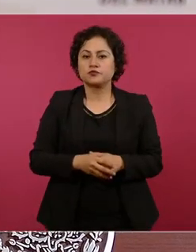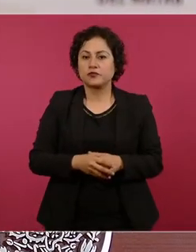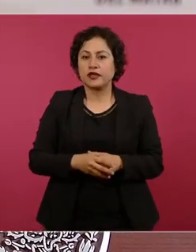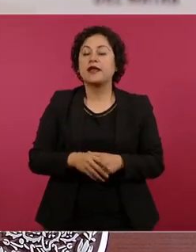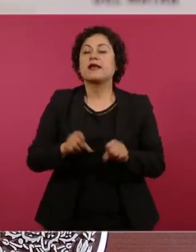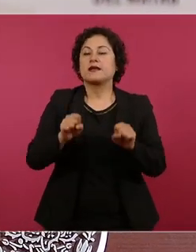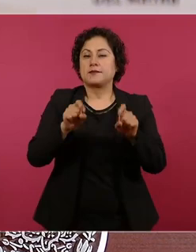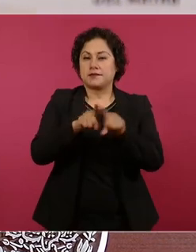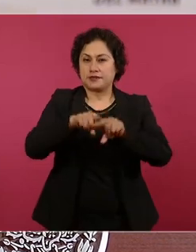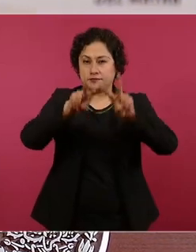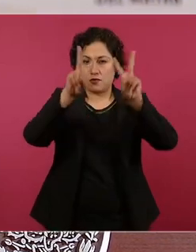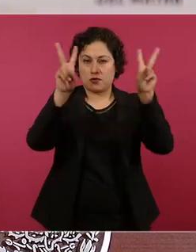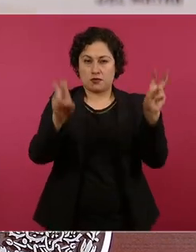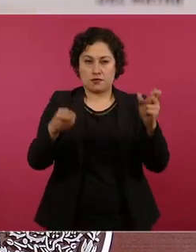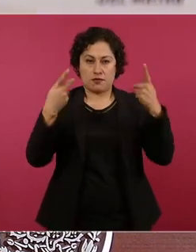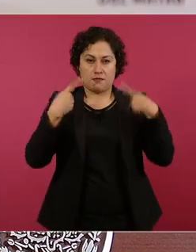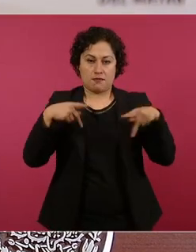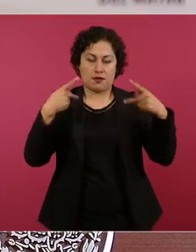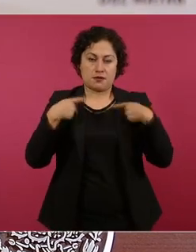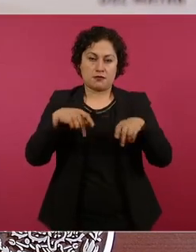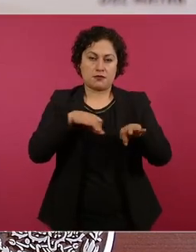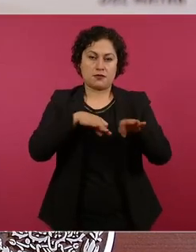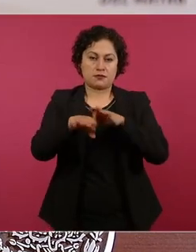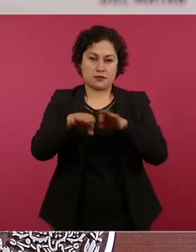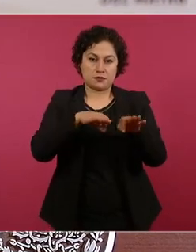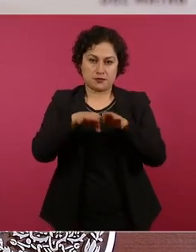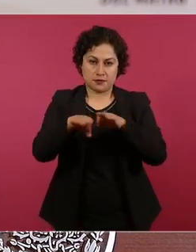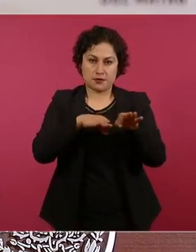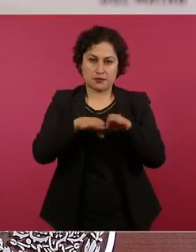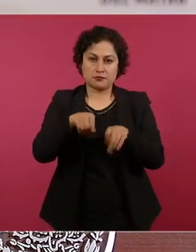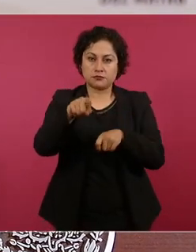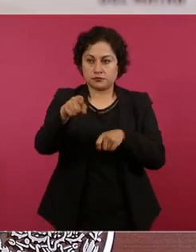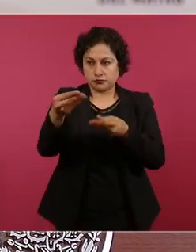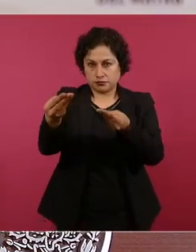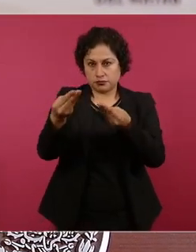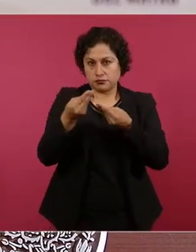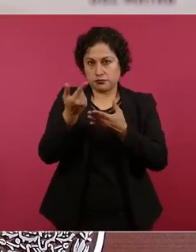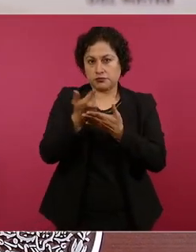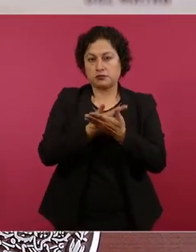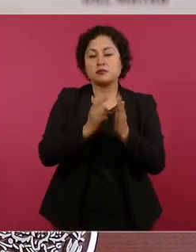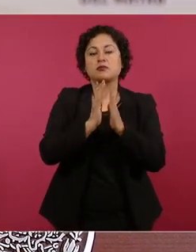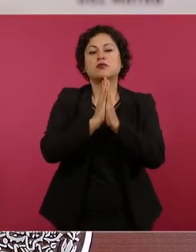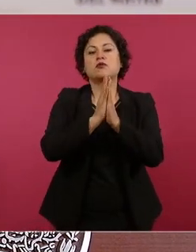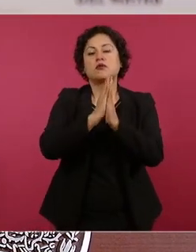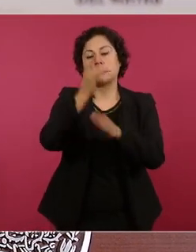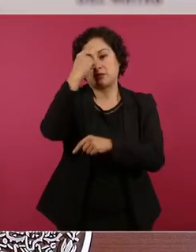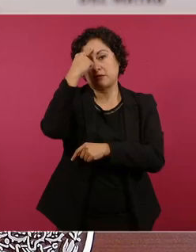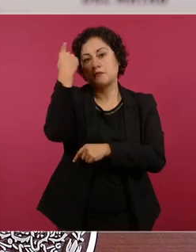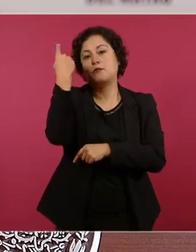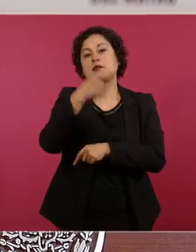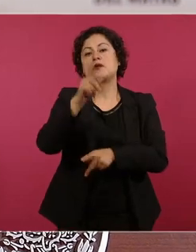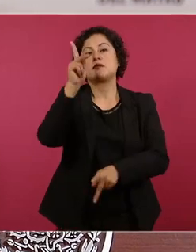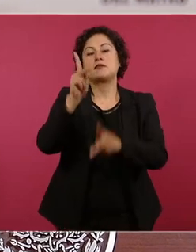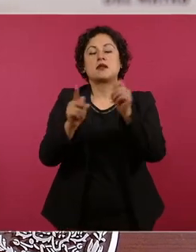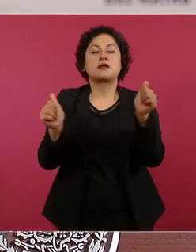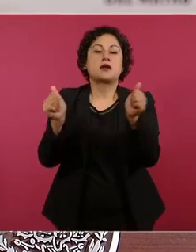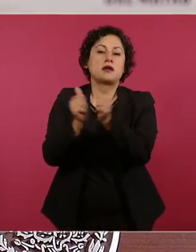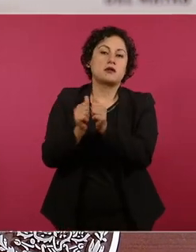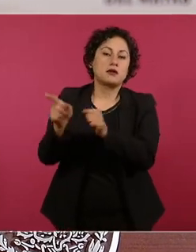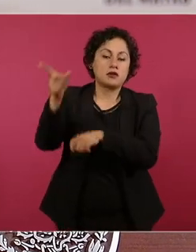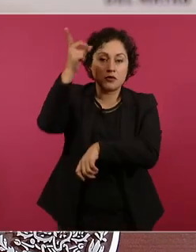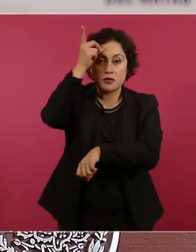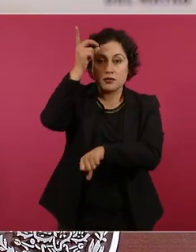trabajadores a ver si nos este das la la lista para verlo con el director de